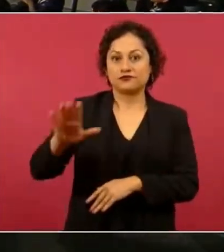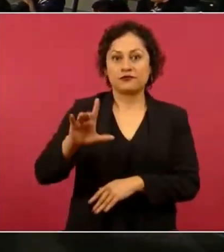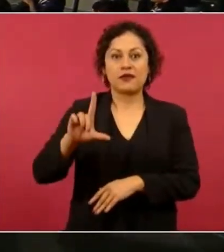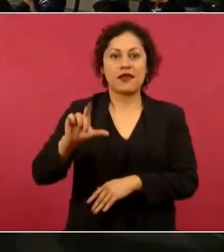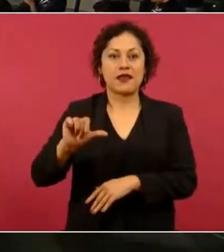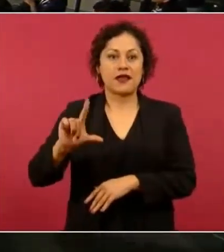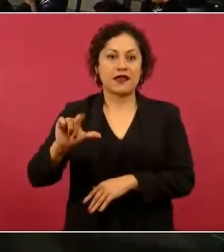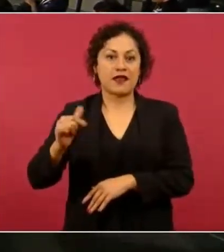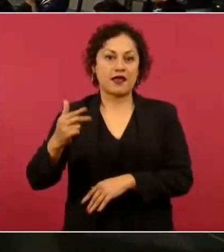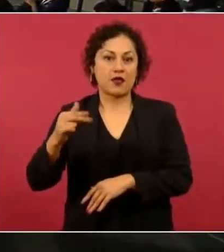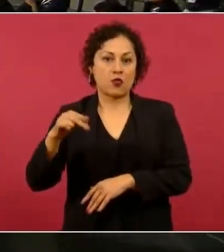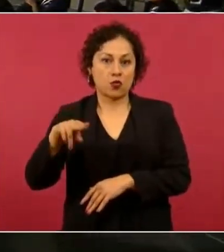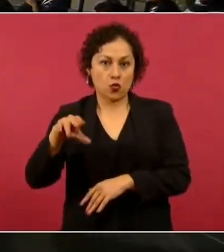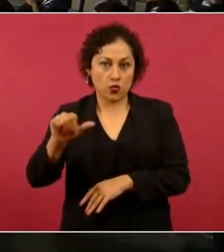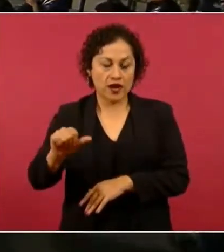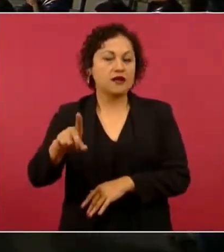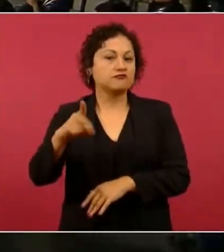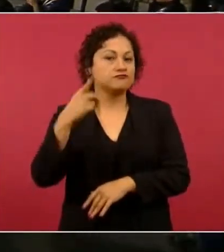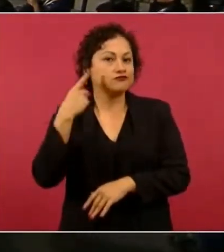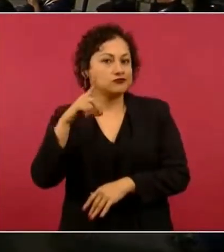Coahuila y Durango,